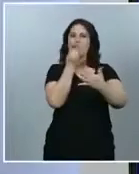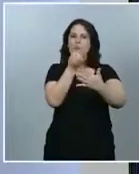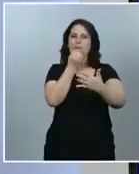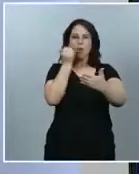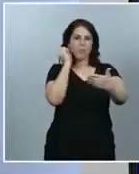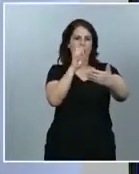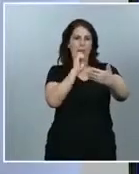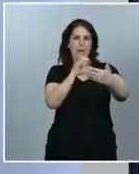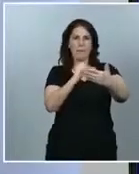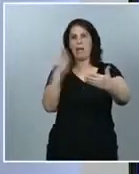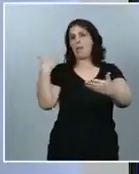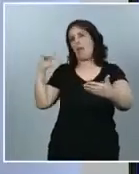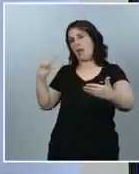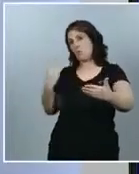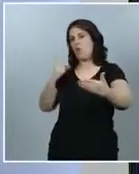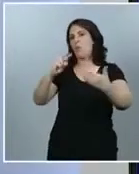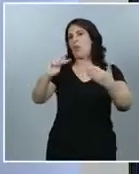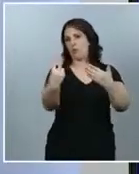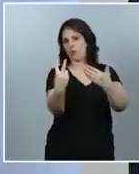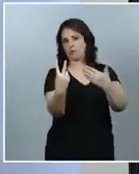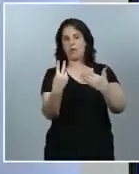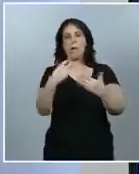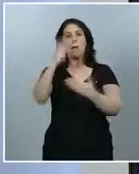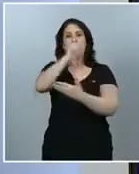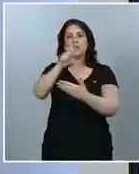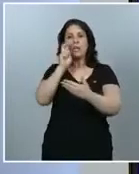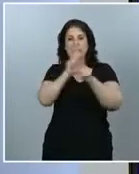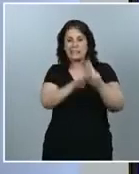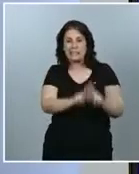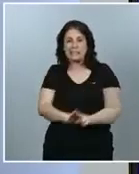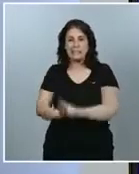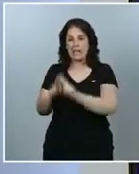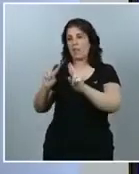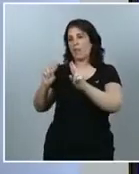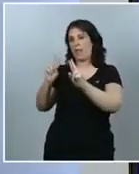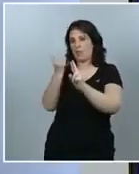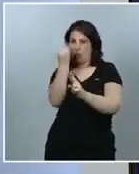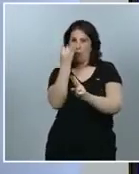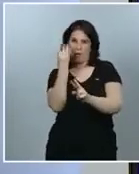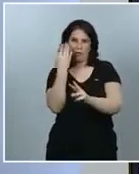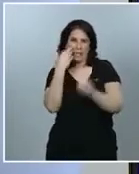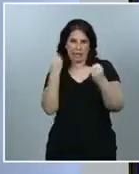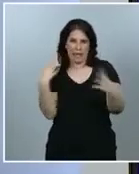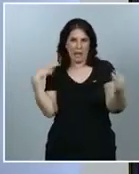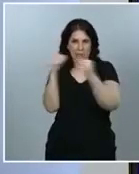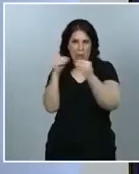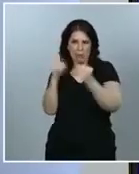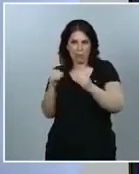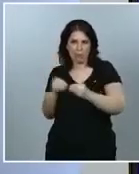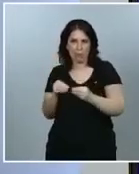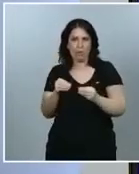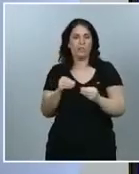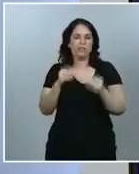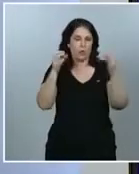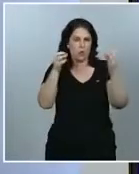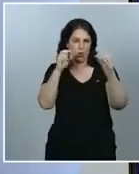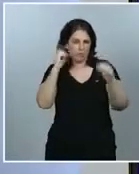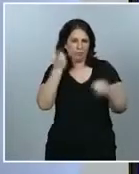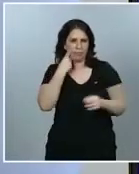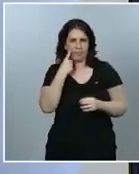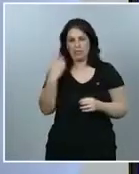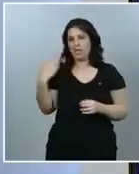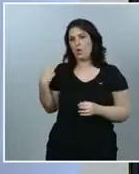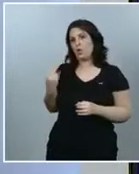busquen y rastreen los números, se van a dar cuenta rápidamente de que los números de la ronda 1 no son exactamente